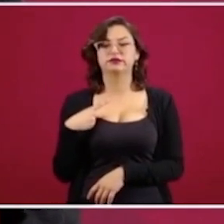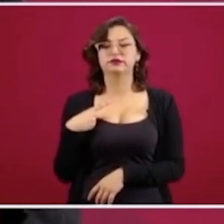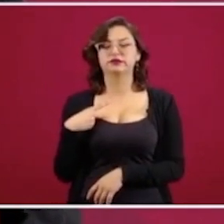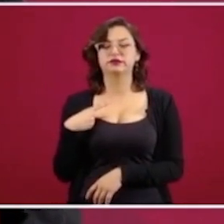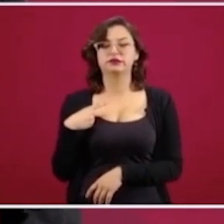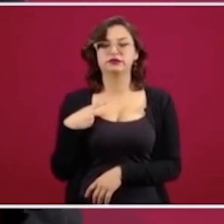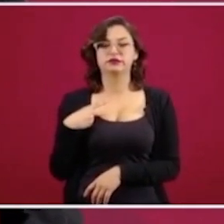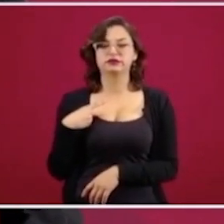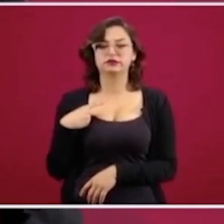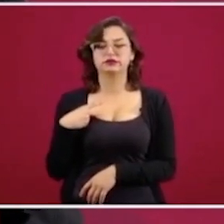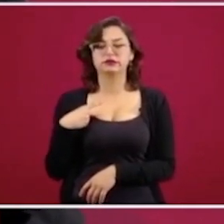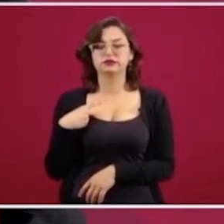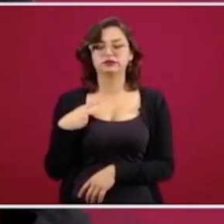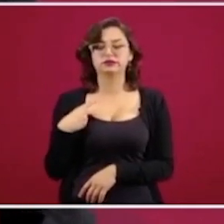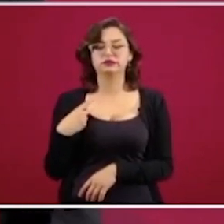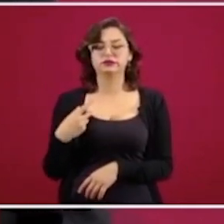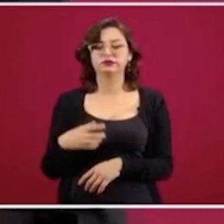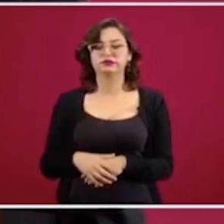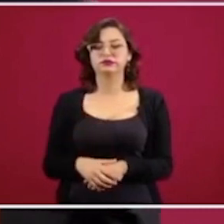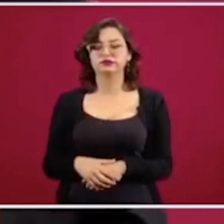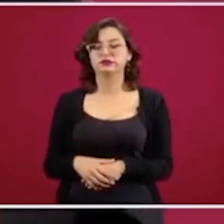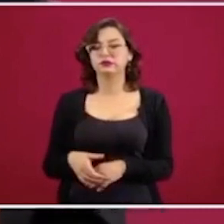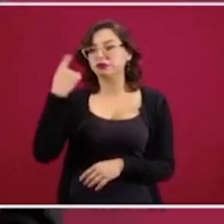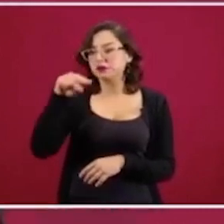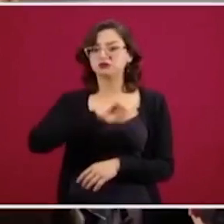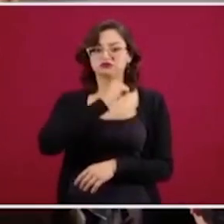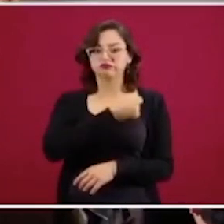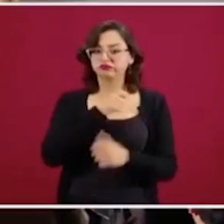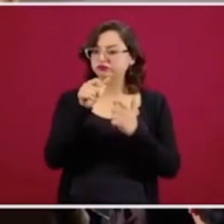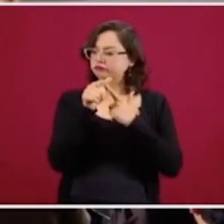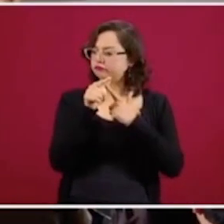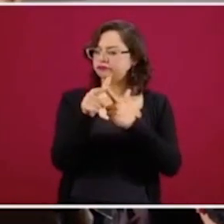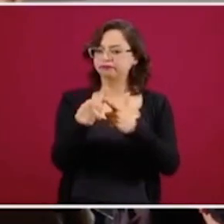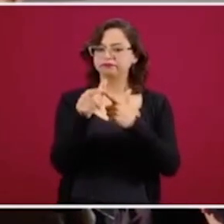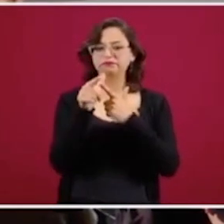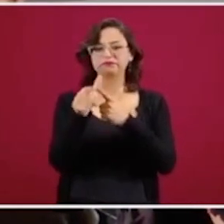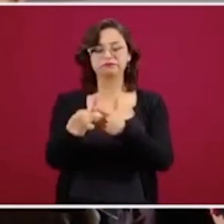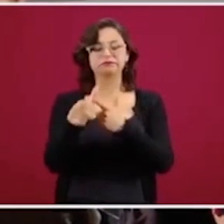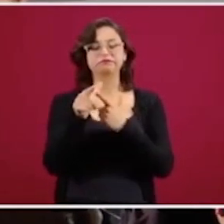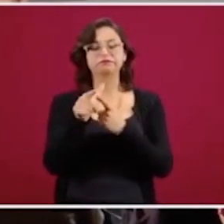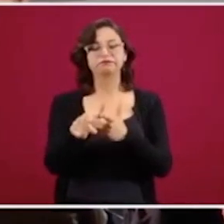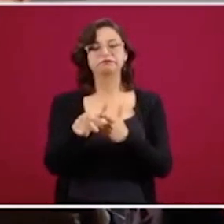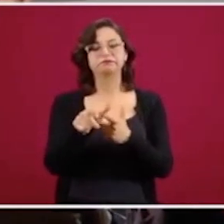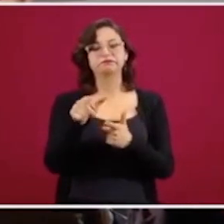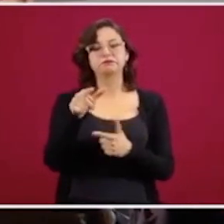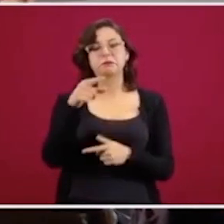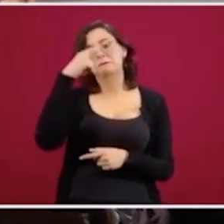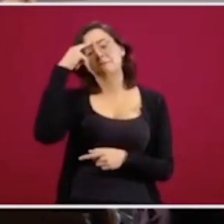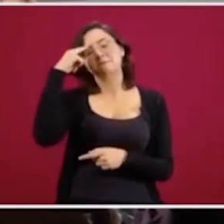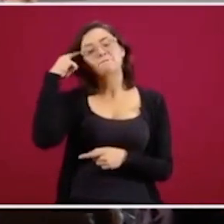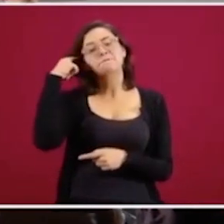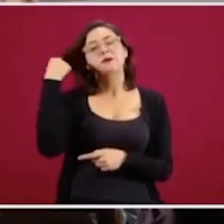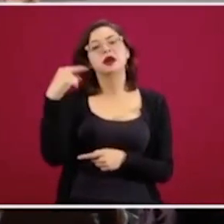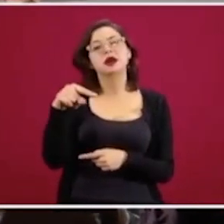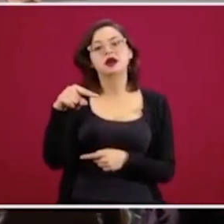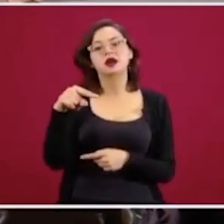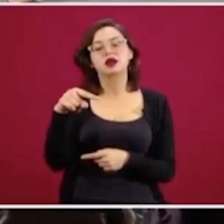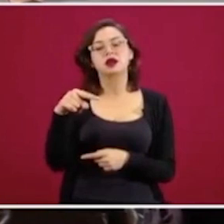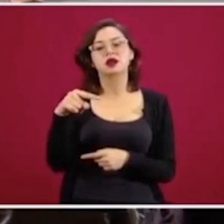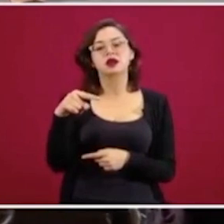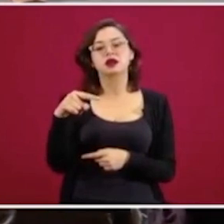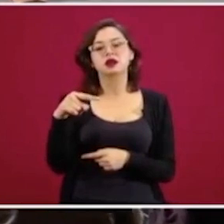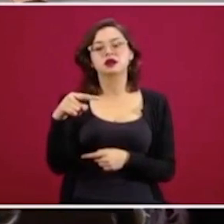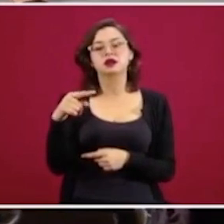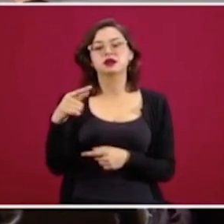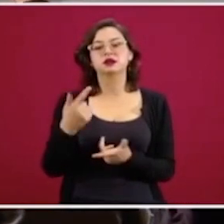sanidad para seguir enfrentando de la mejor